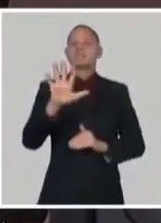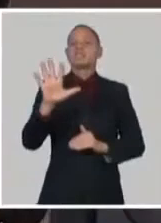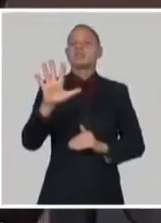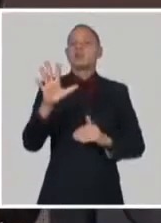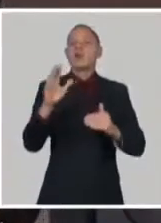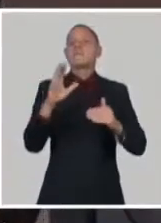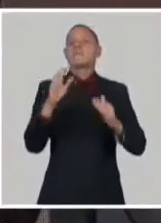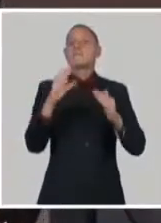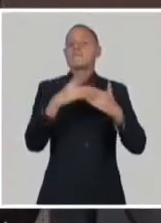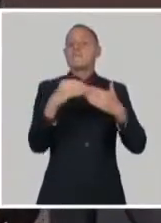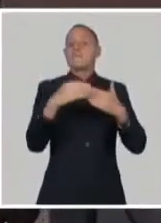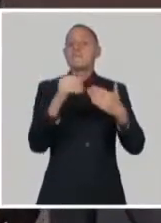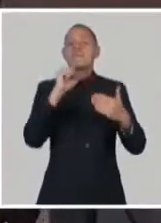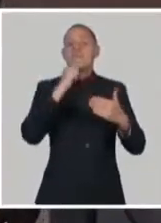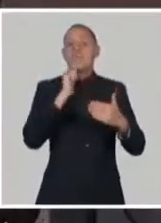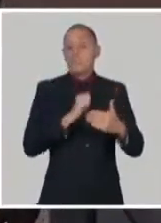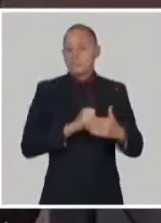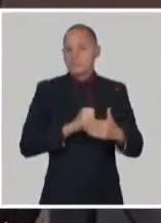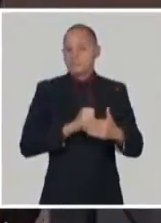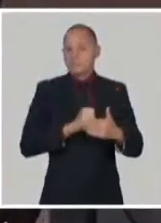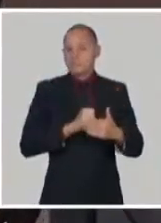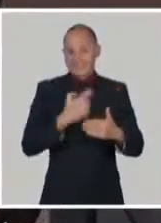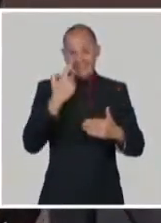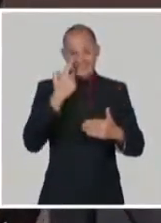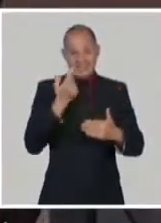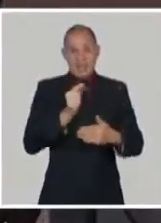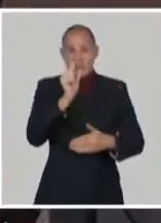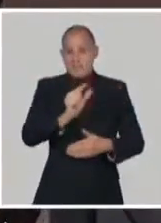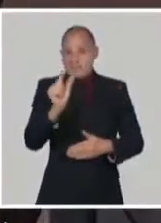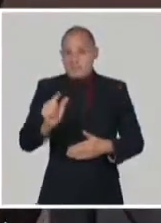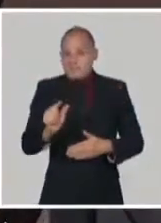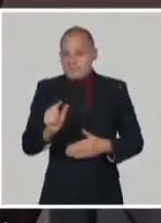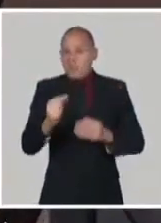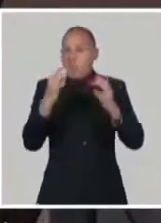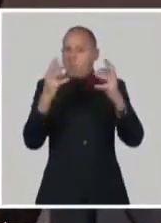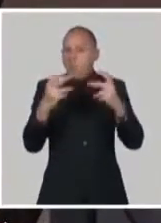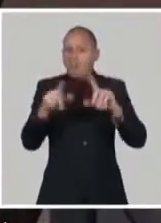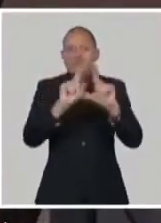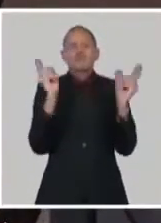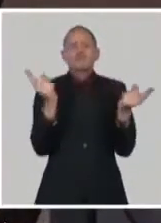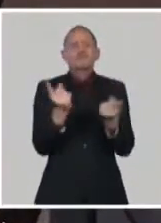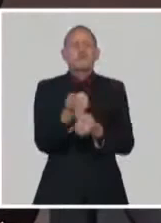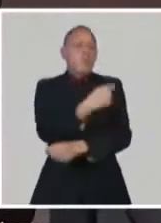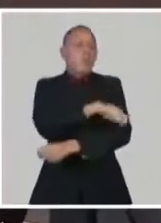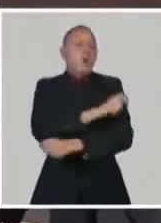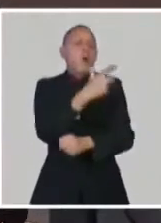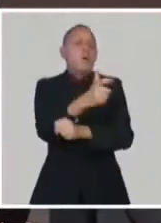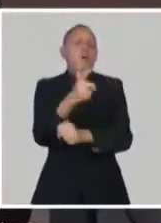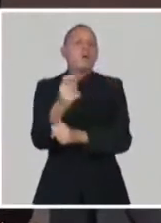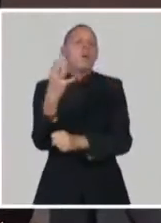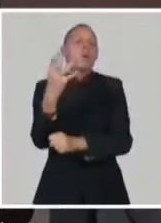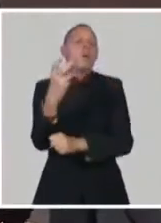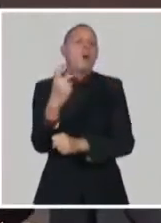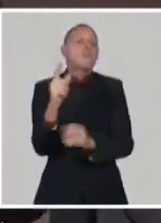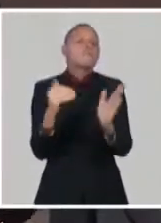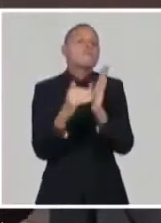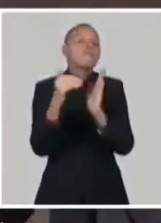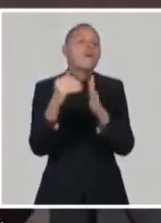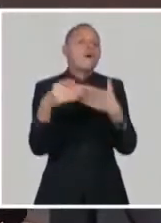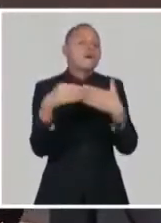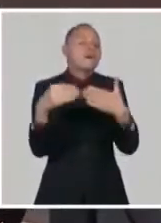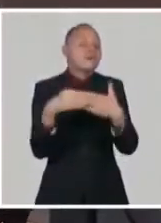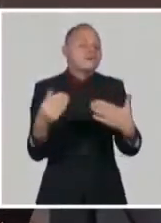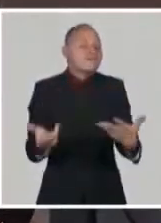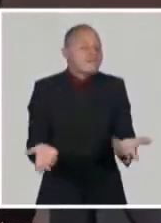que hagan falta 2 millones de dosis. O sea, por 10 son 20 millones de dólares. O sea, que realmente es otro de los